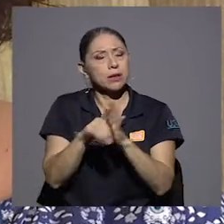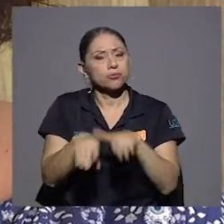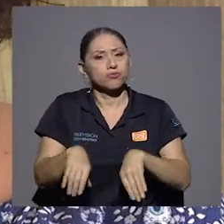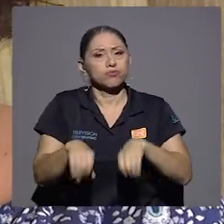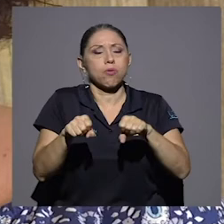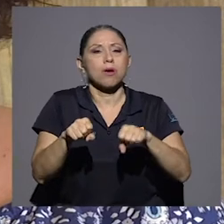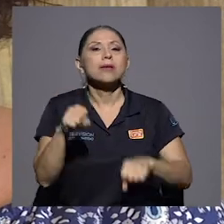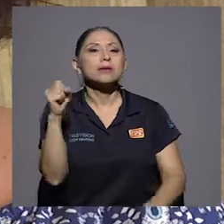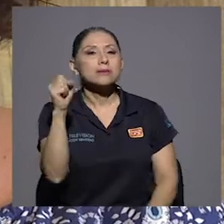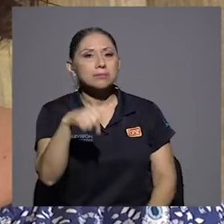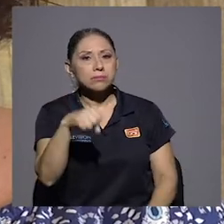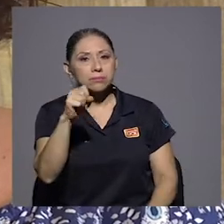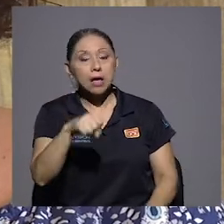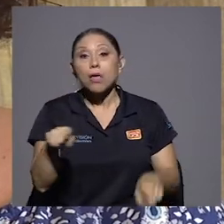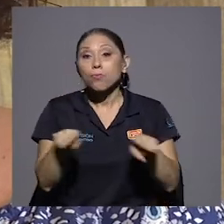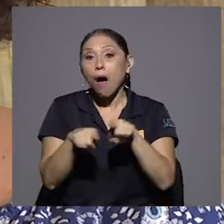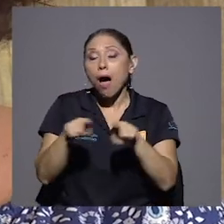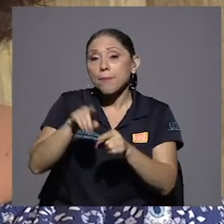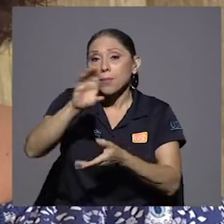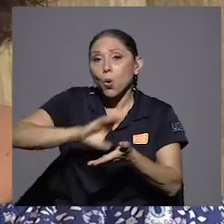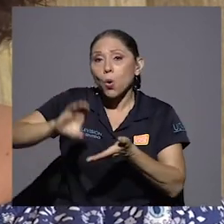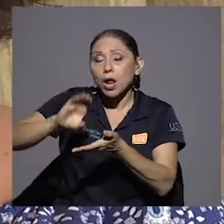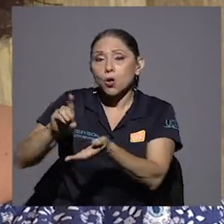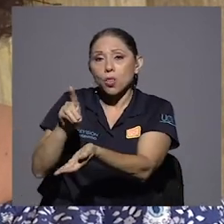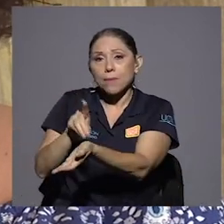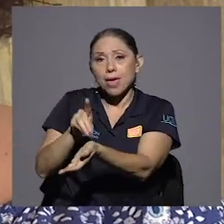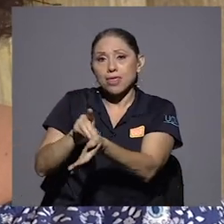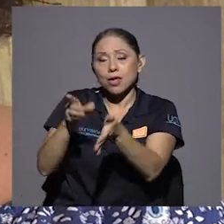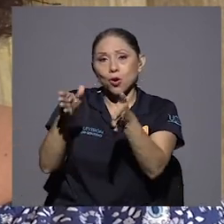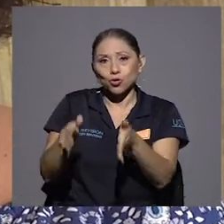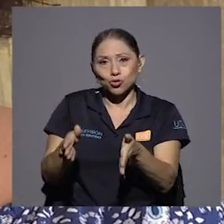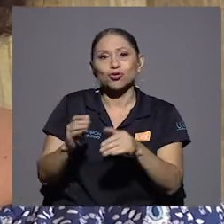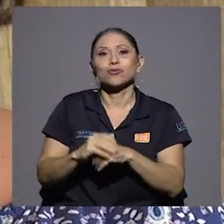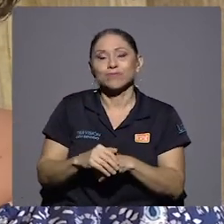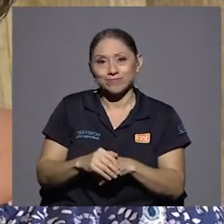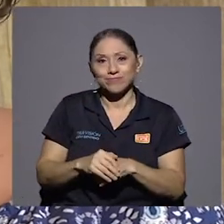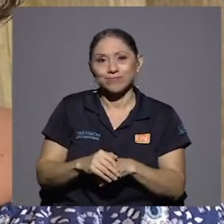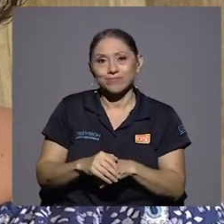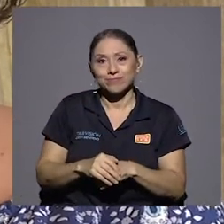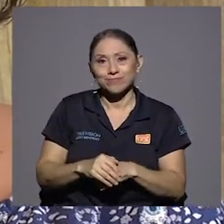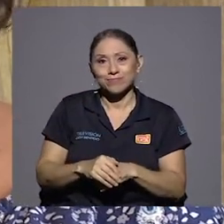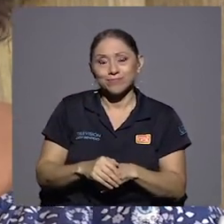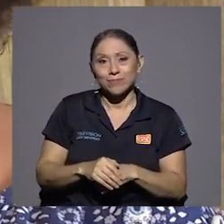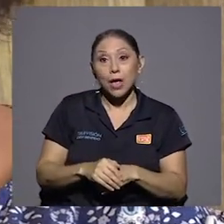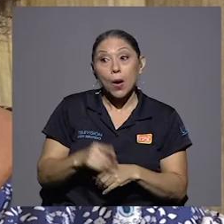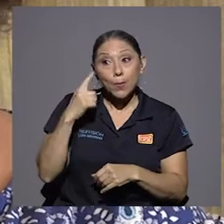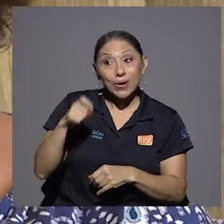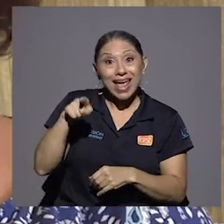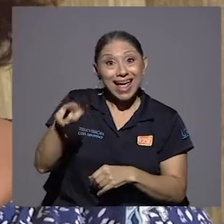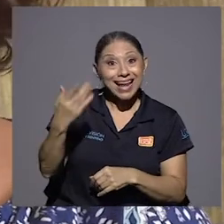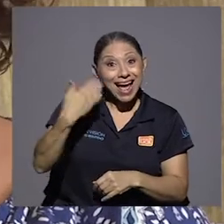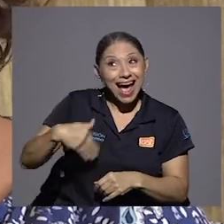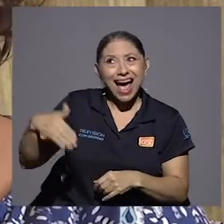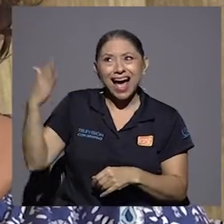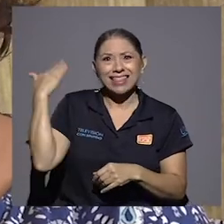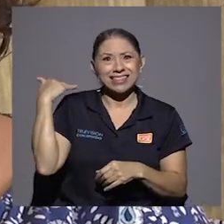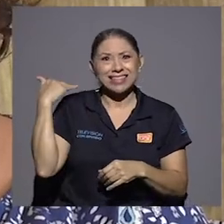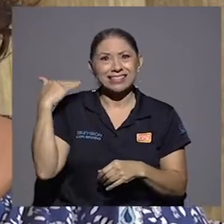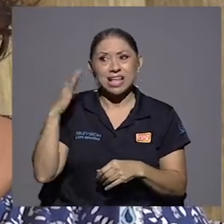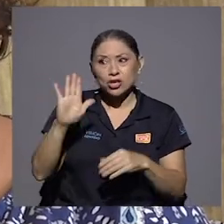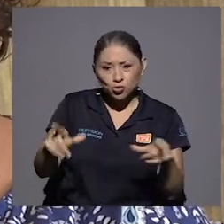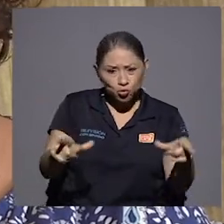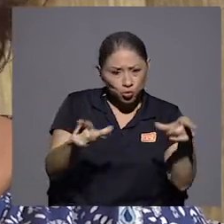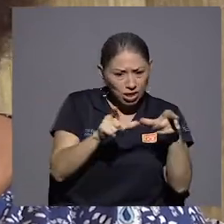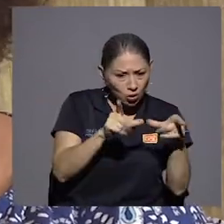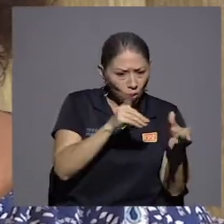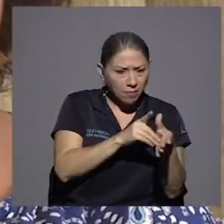mismo el colegio de médicos también que echó atrás que a él le quitaron su título de médico ¿cómo van a quitar el título de médico a